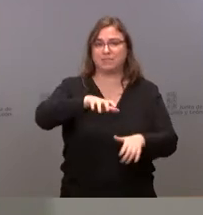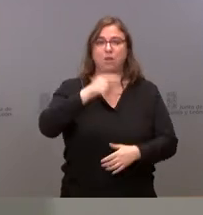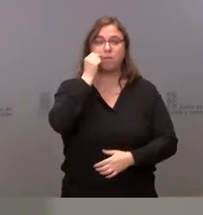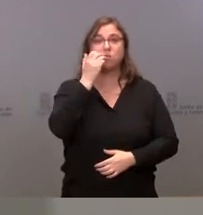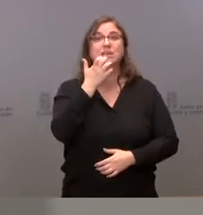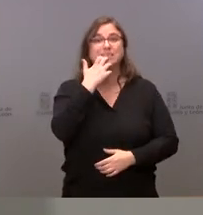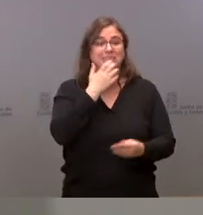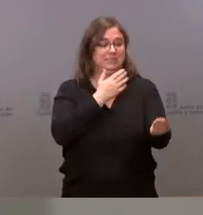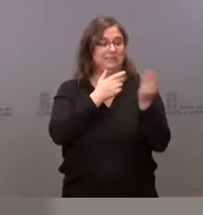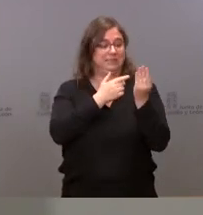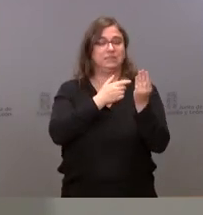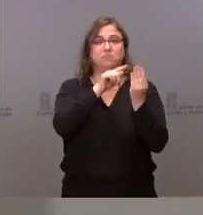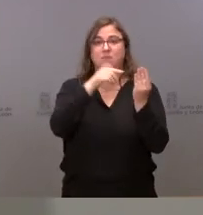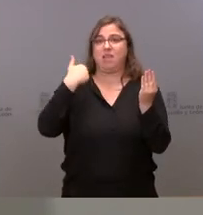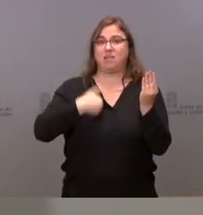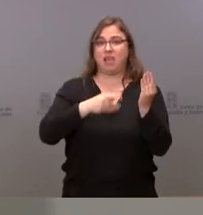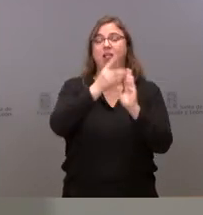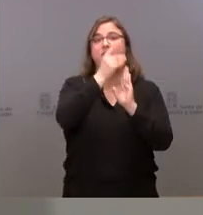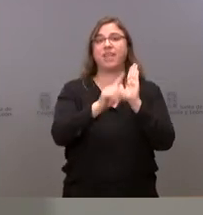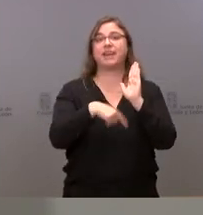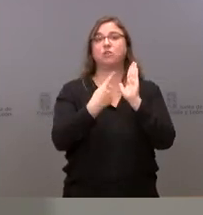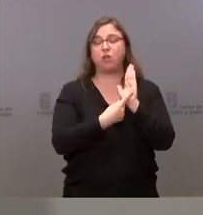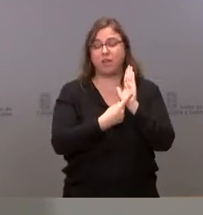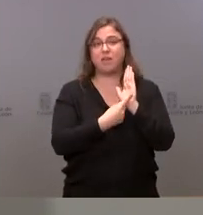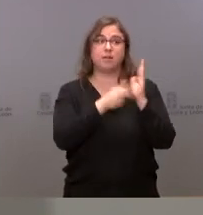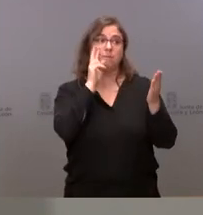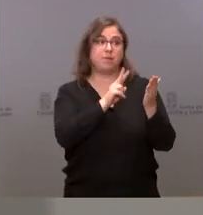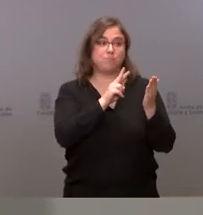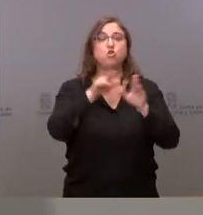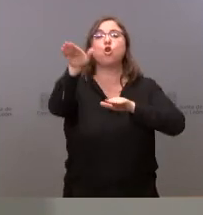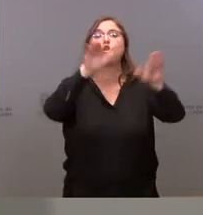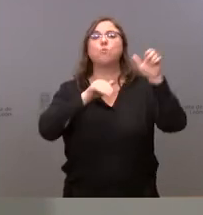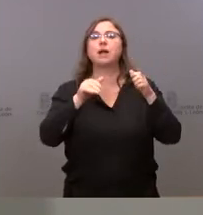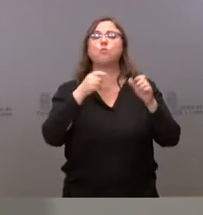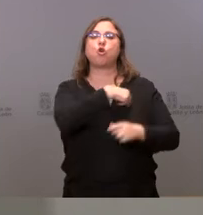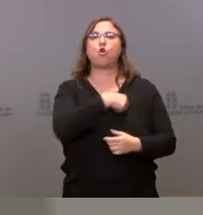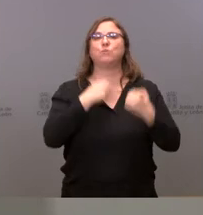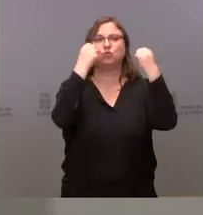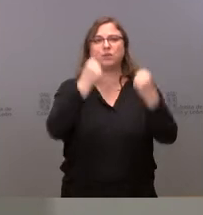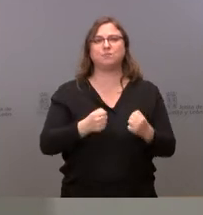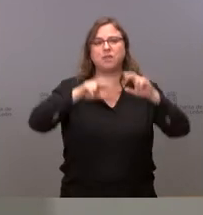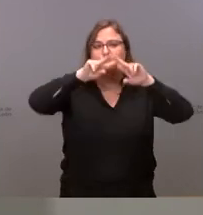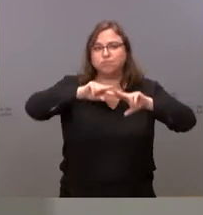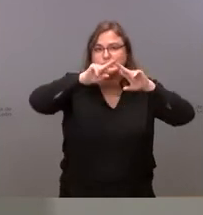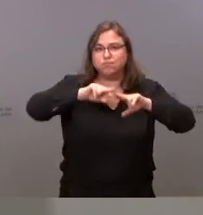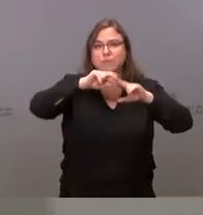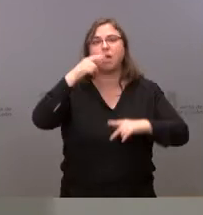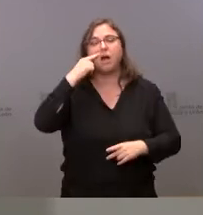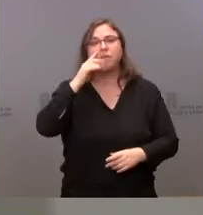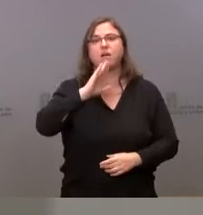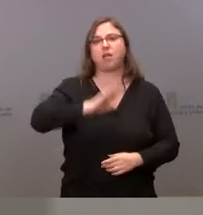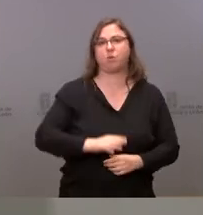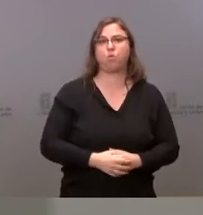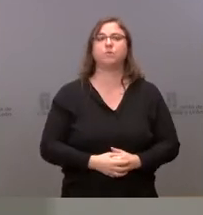disponga el decreto ley el consejero de sanidad convocará a la comisión de expertos para seguir analizando la situación y propuestas que hubiera oportuno